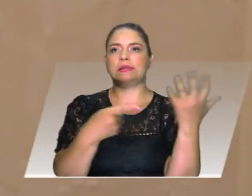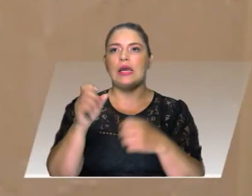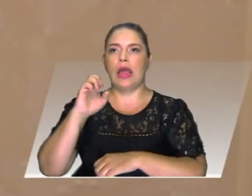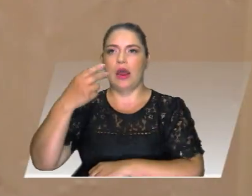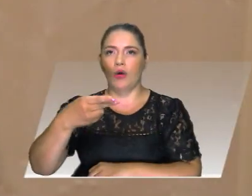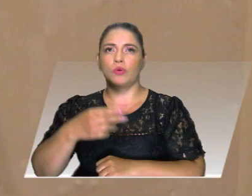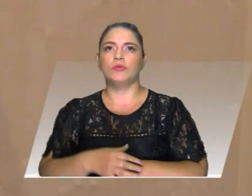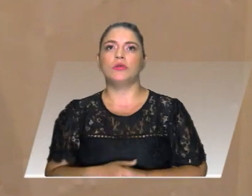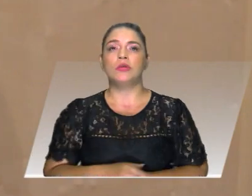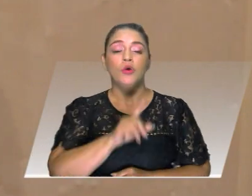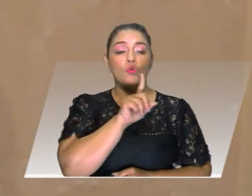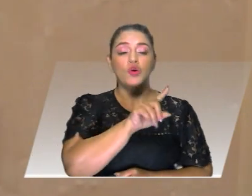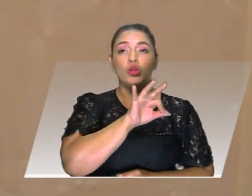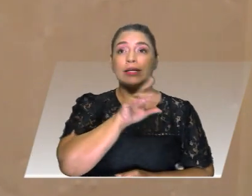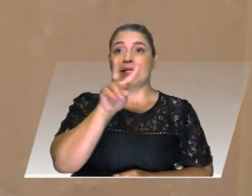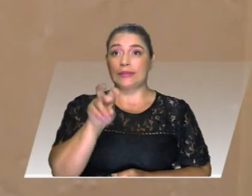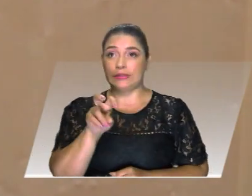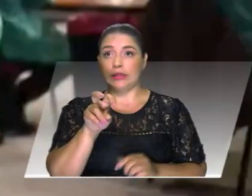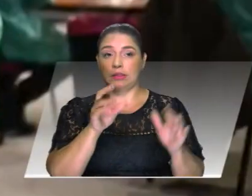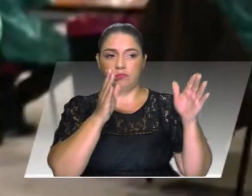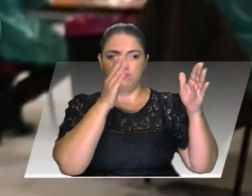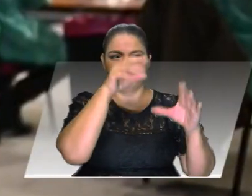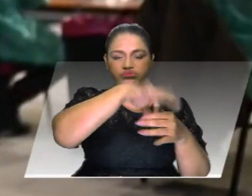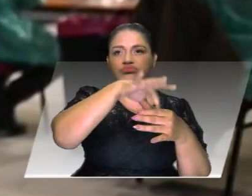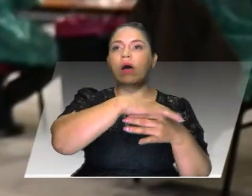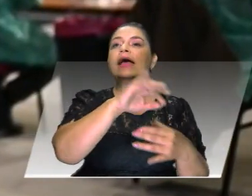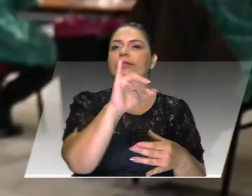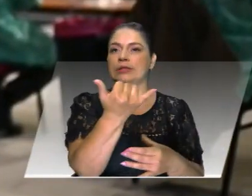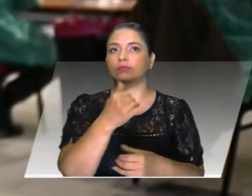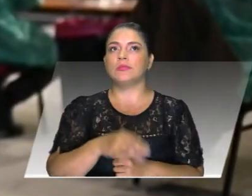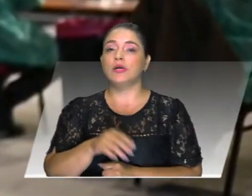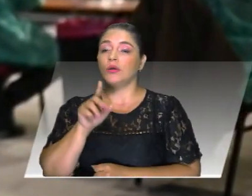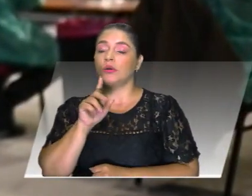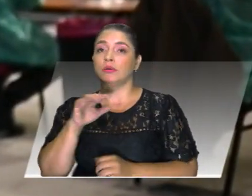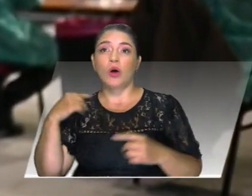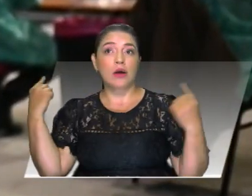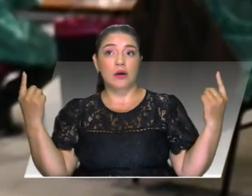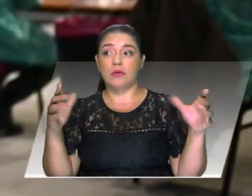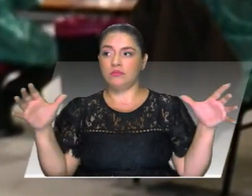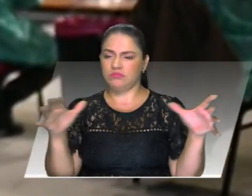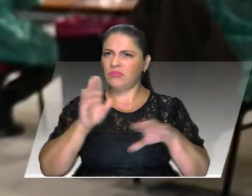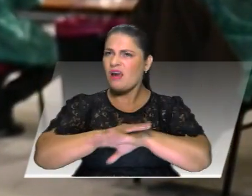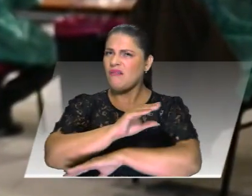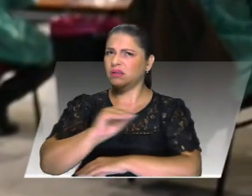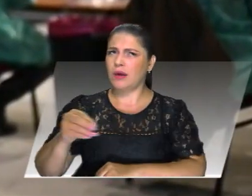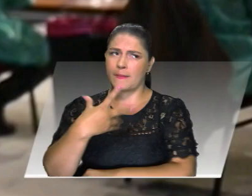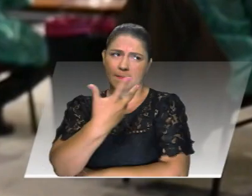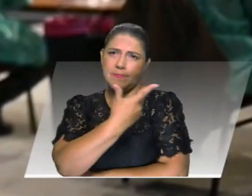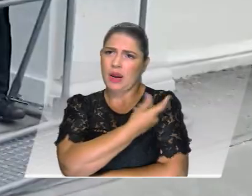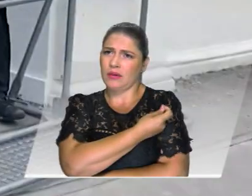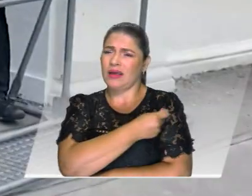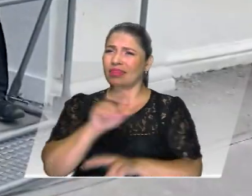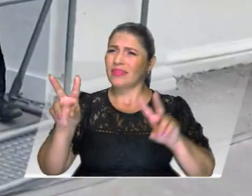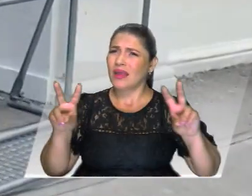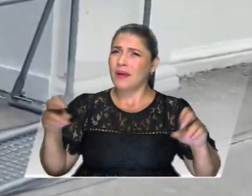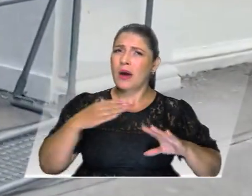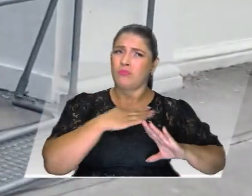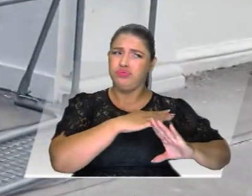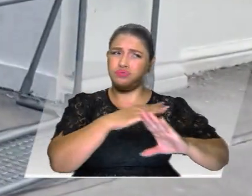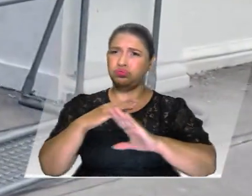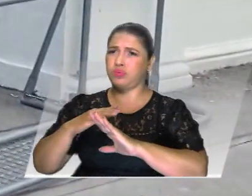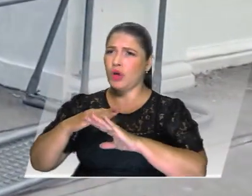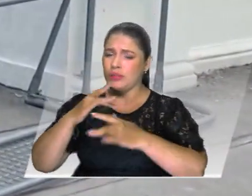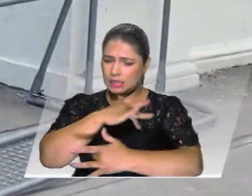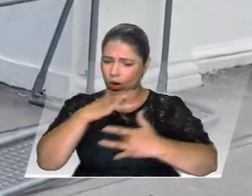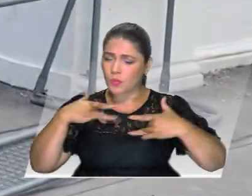137 de los 170 diputados de este país, quienes argumentaron que la vacunación es un asunto de protección de la